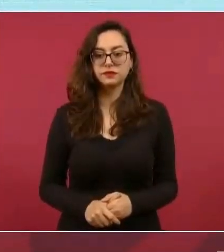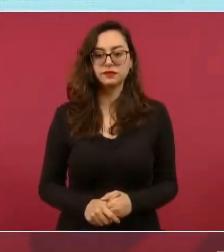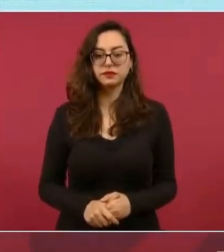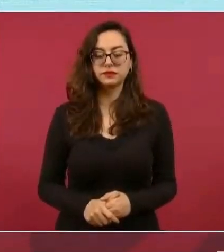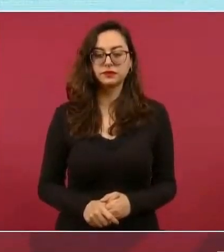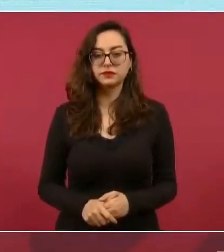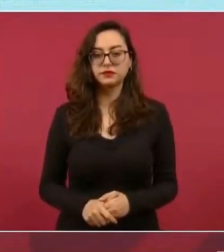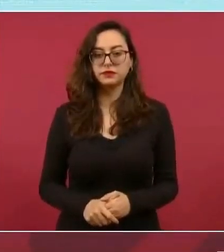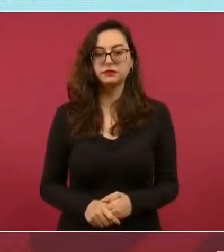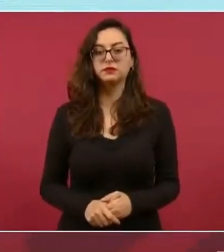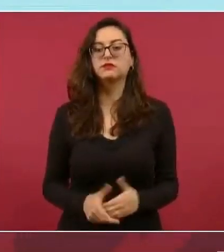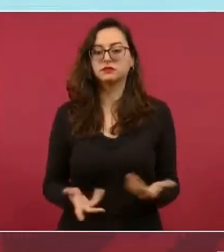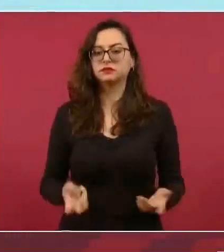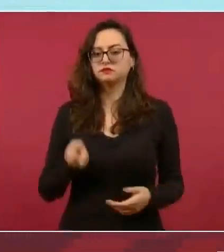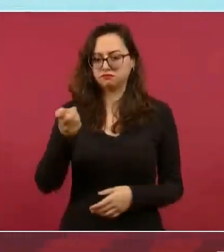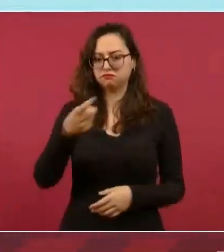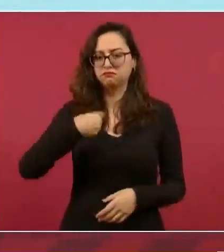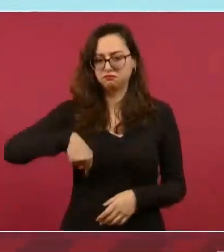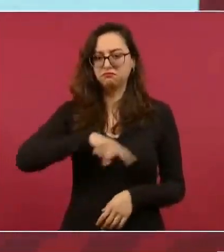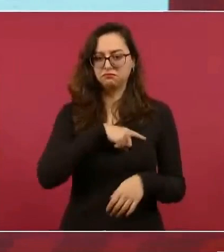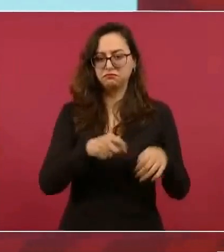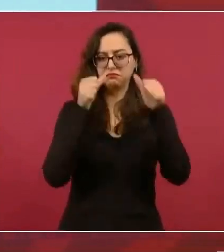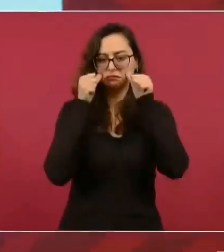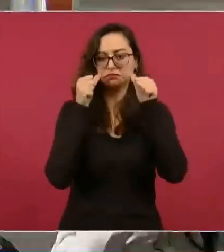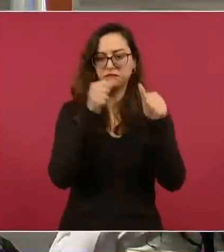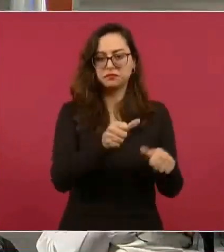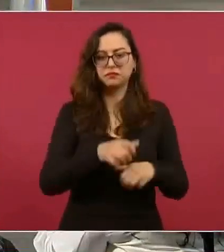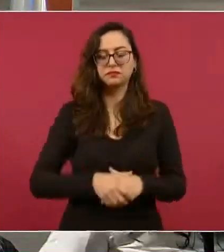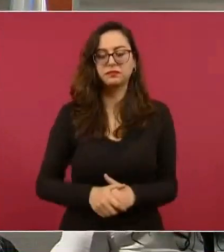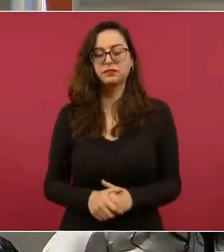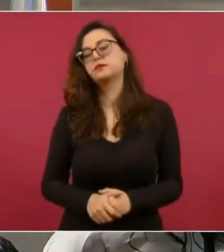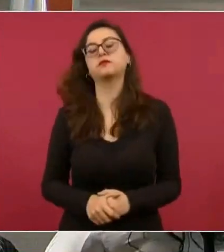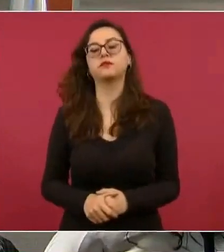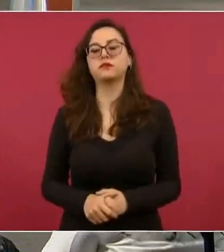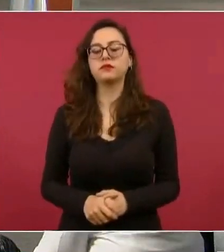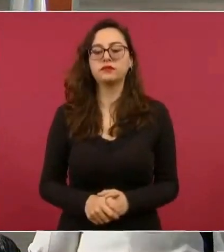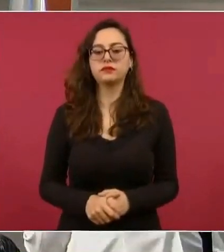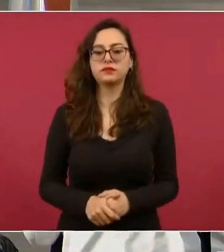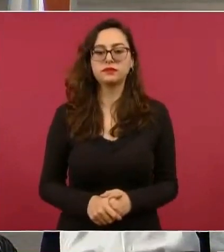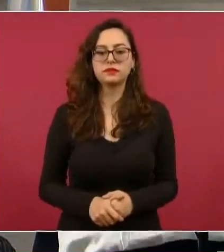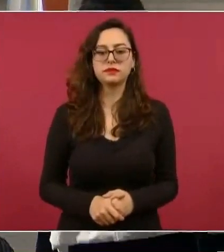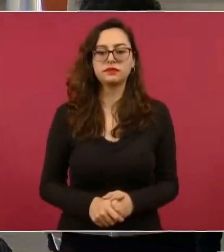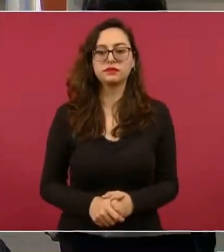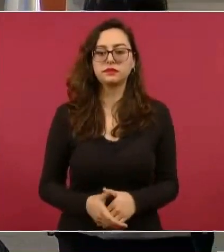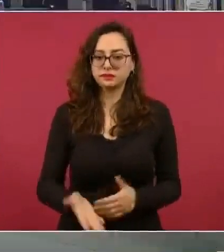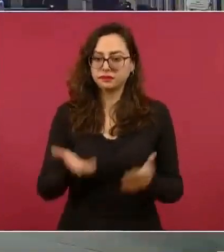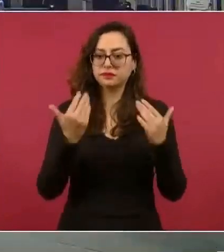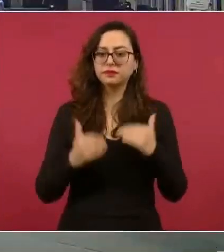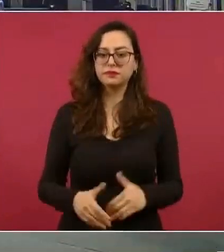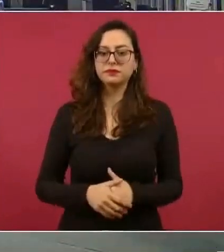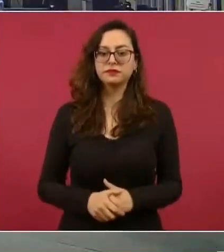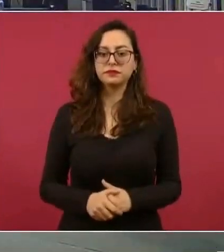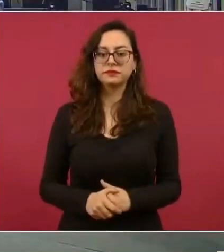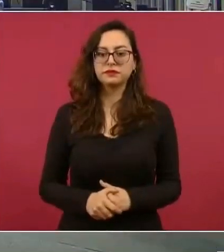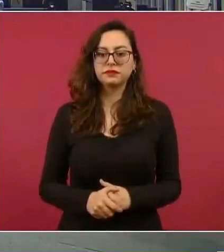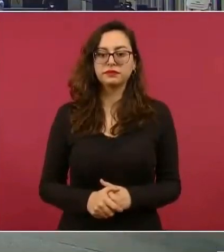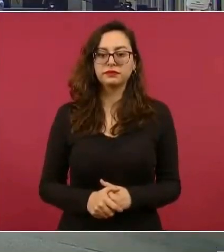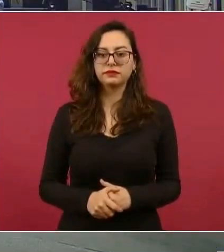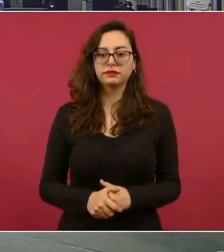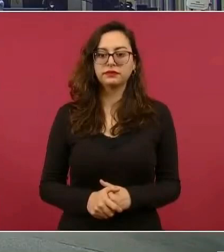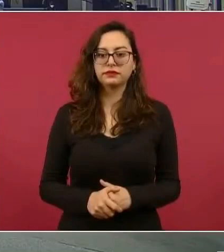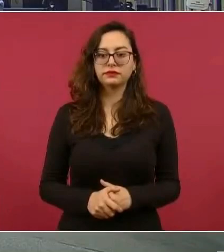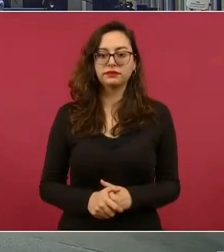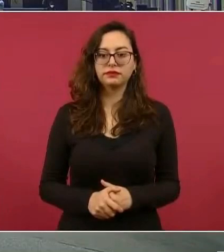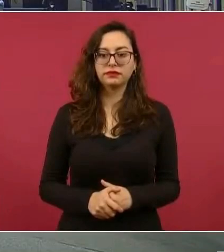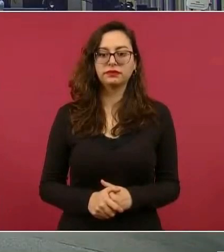Sí, pero bueno, tomamos en cuenta tu planteamiento. ¿Sigo? Sí, sí. Ok, ahí voy.